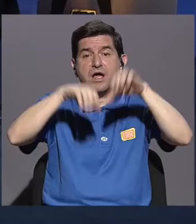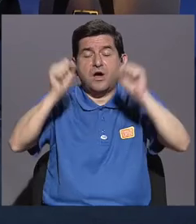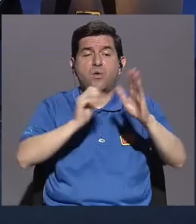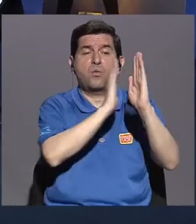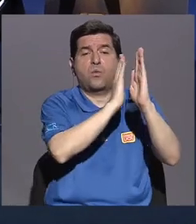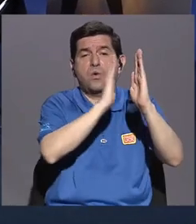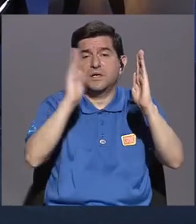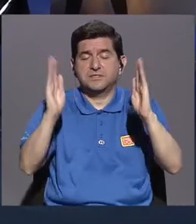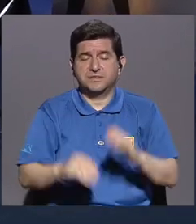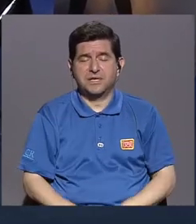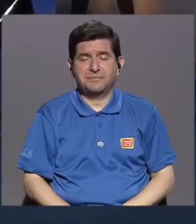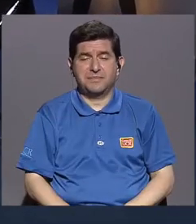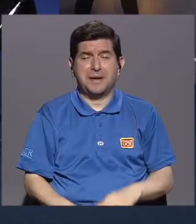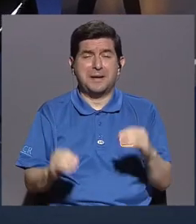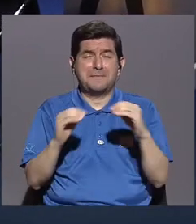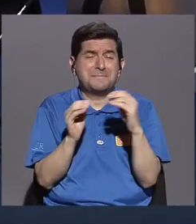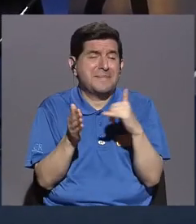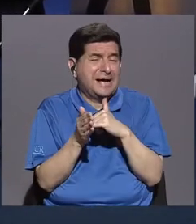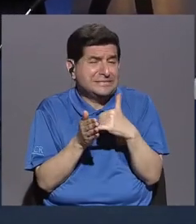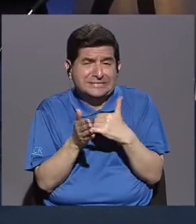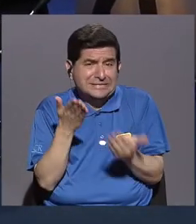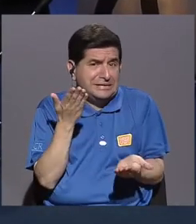bibliotecas cada vez más raquítico